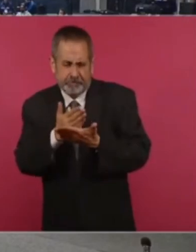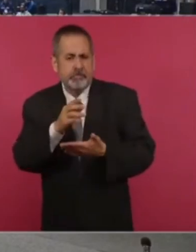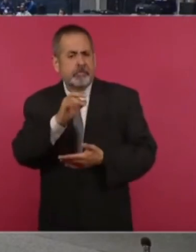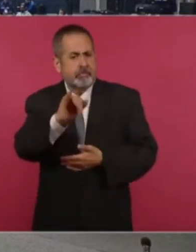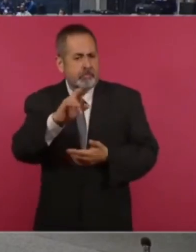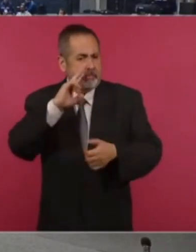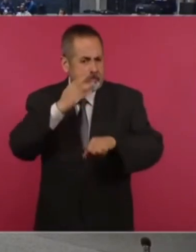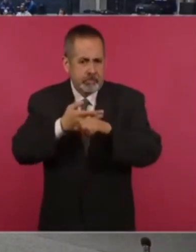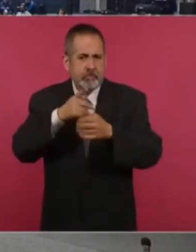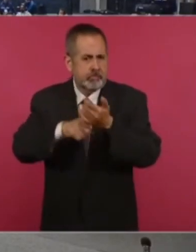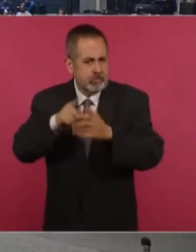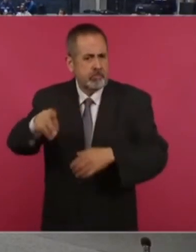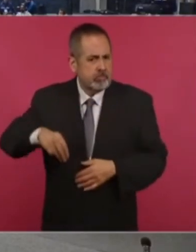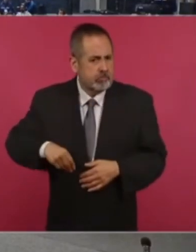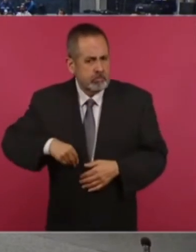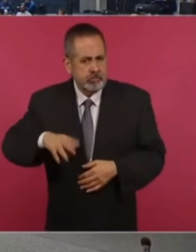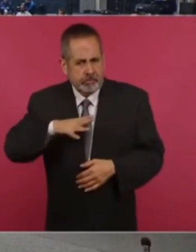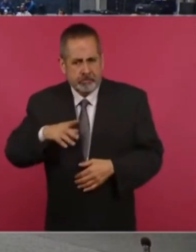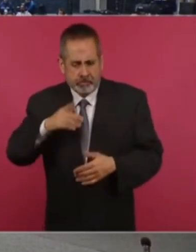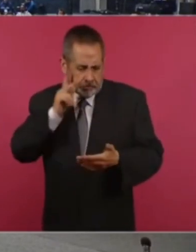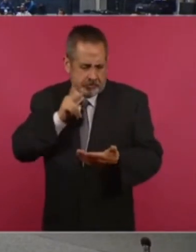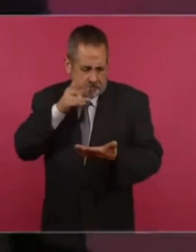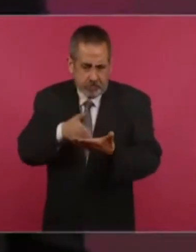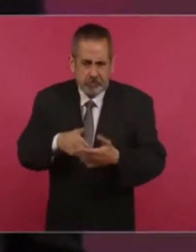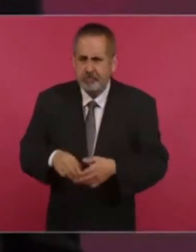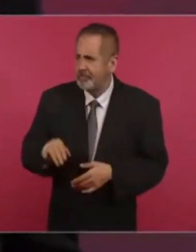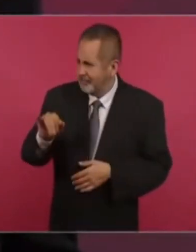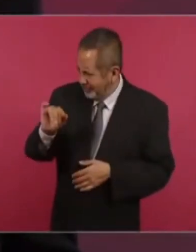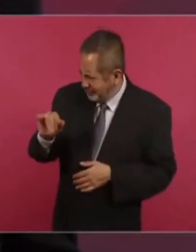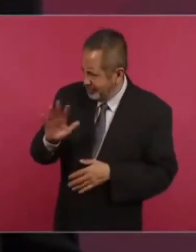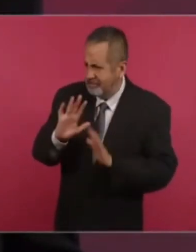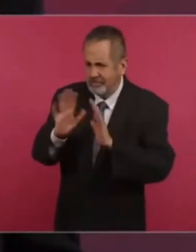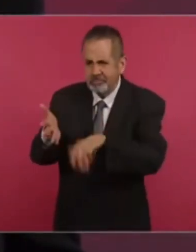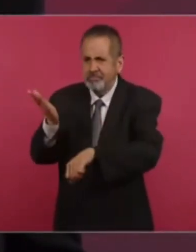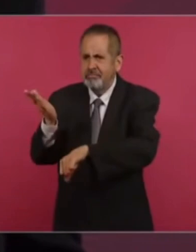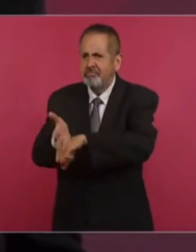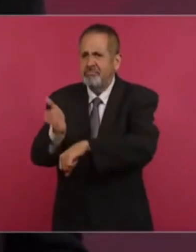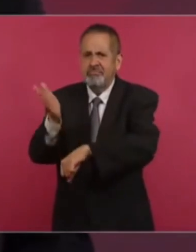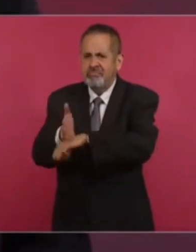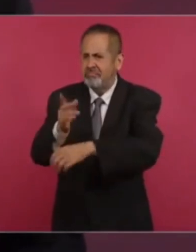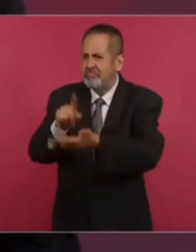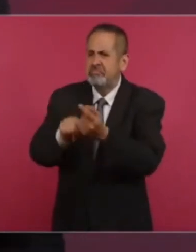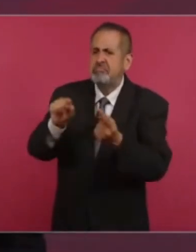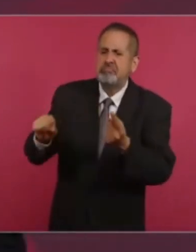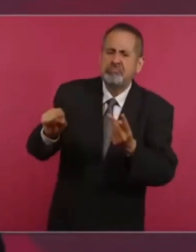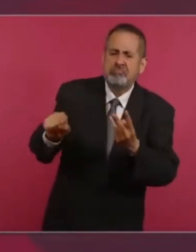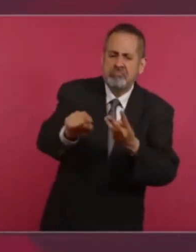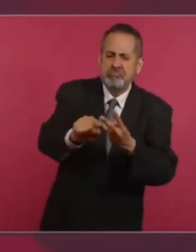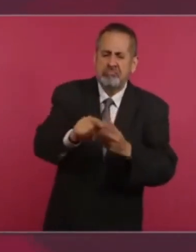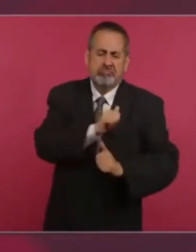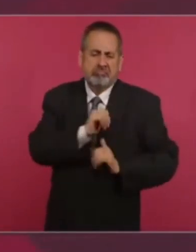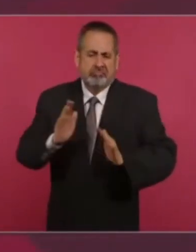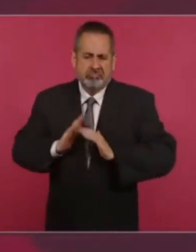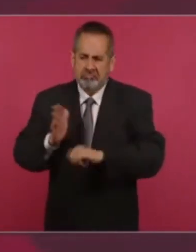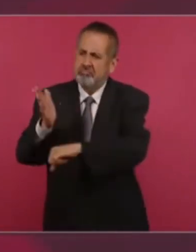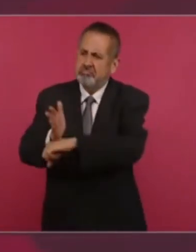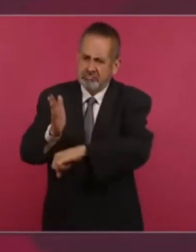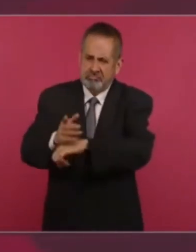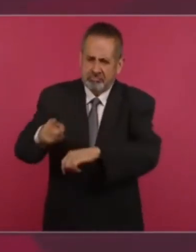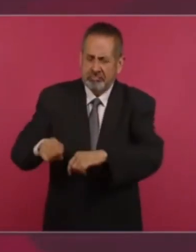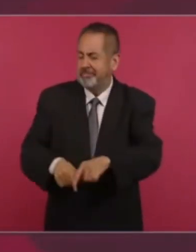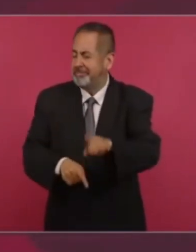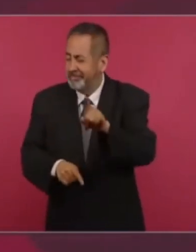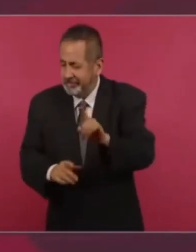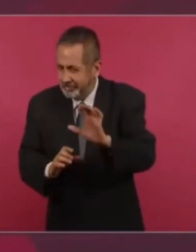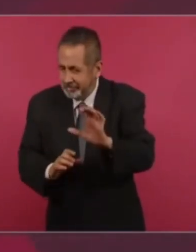¿La estabilidad se va a respetar eso? Sí, no, pero además ya se está castigando a todos. Pero cuando se habla del Ejército, o sea,